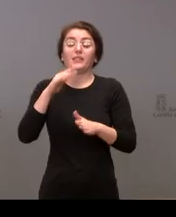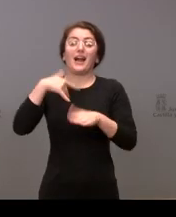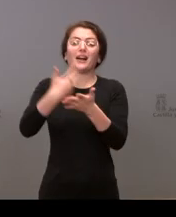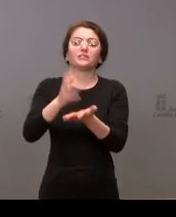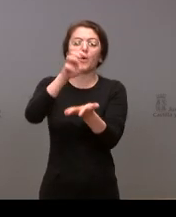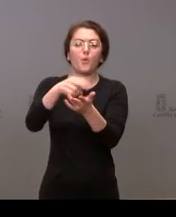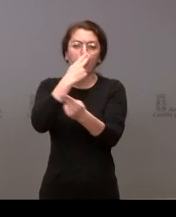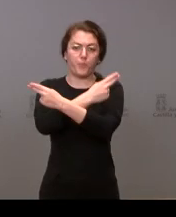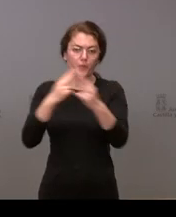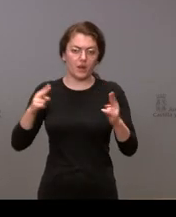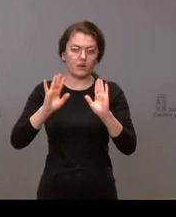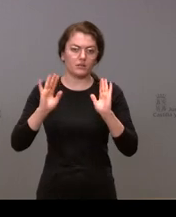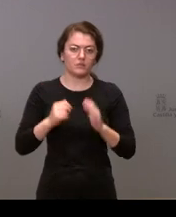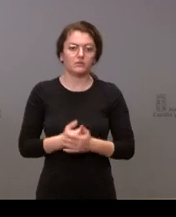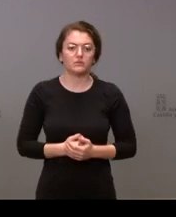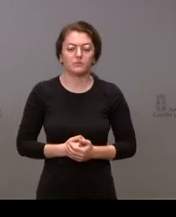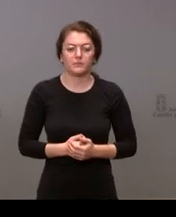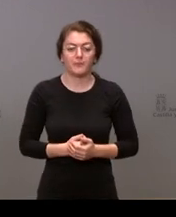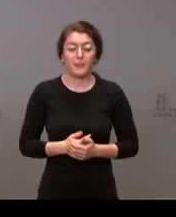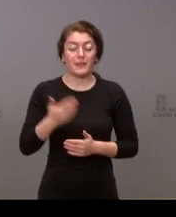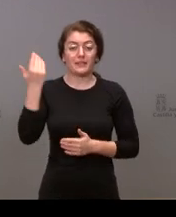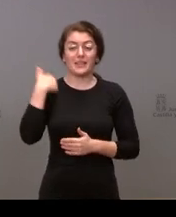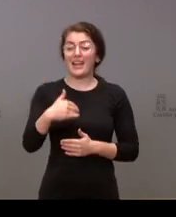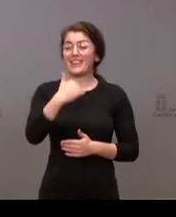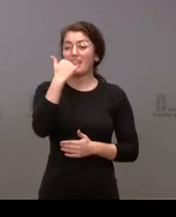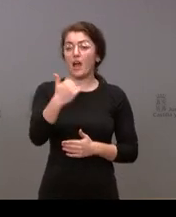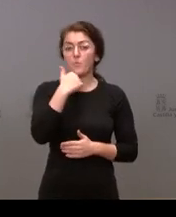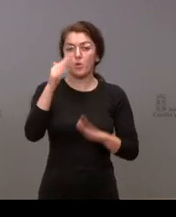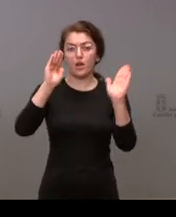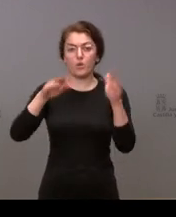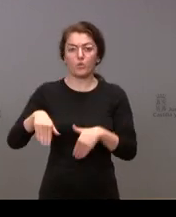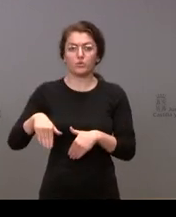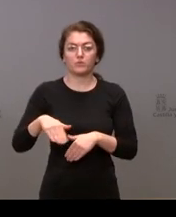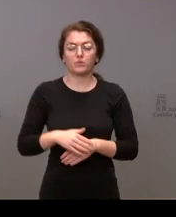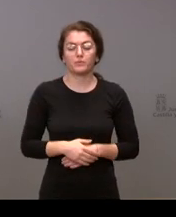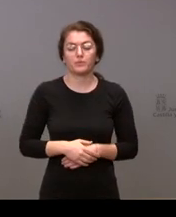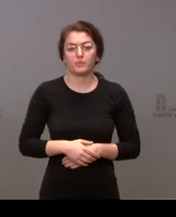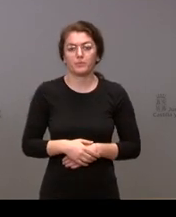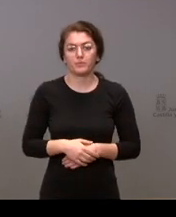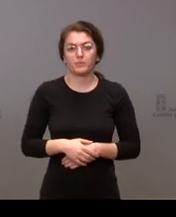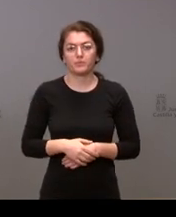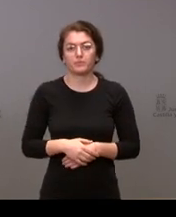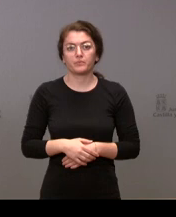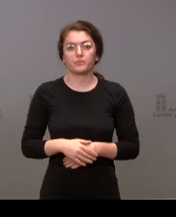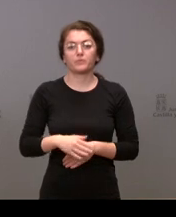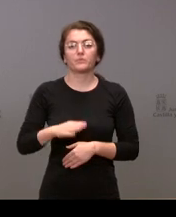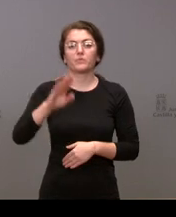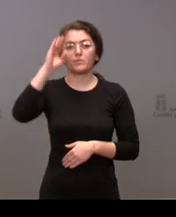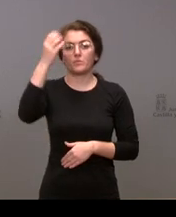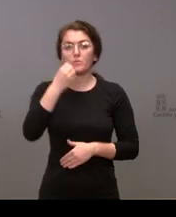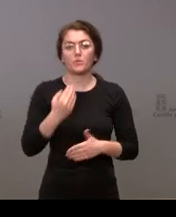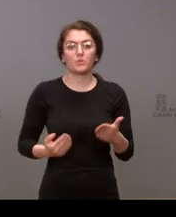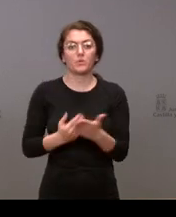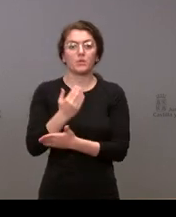vamos a cerrar este turno en Zamora con Carlos Gil de la opinión cuando quieras Carlos hola buenos días a todos